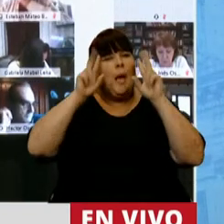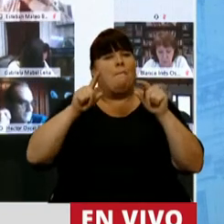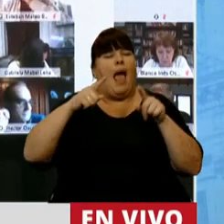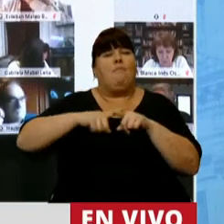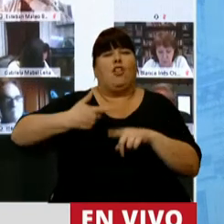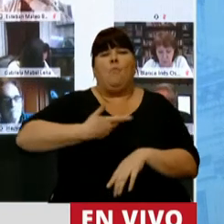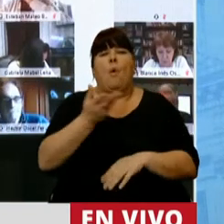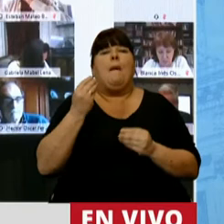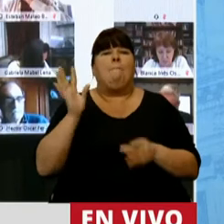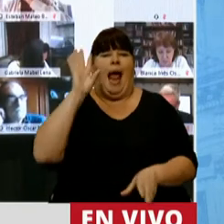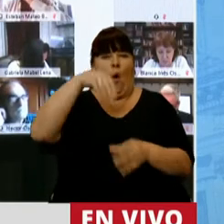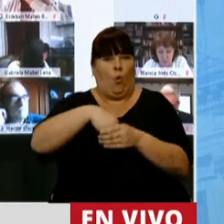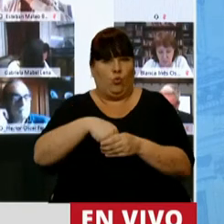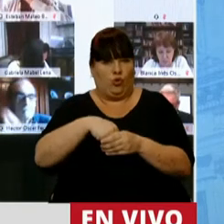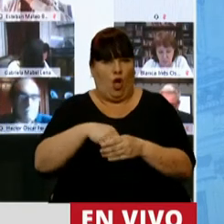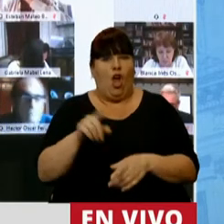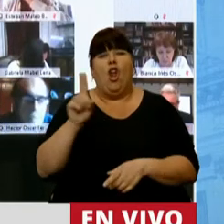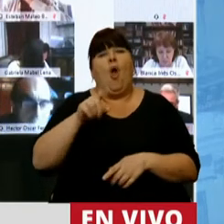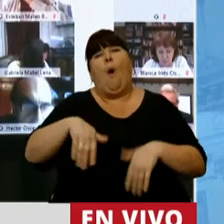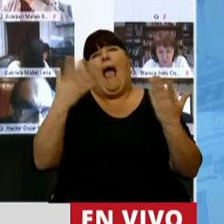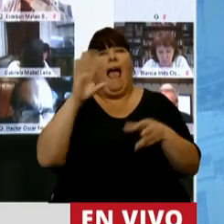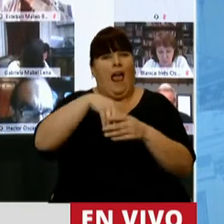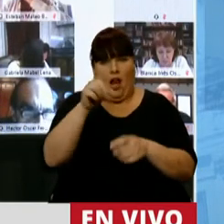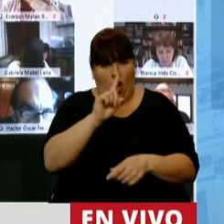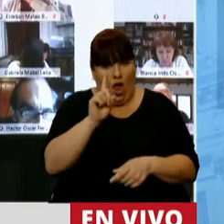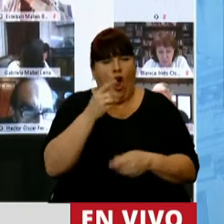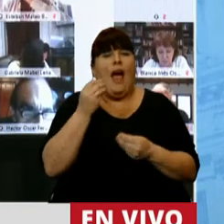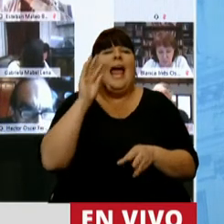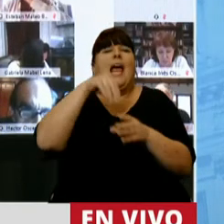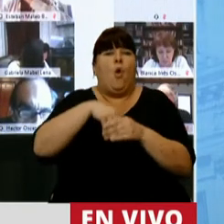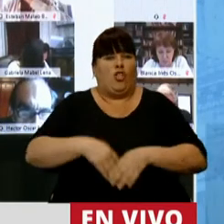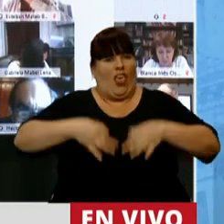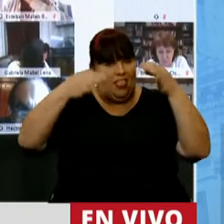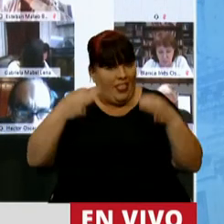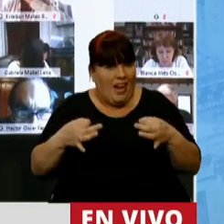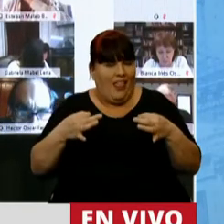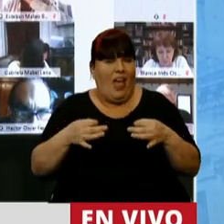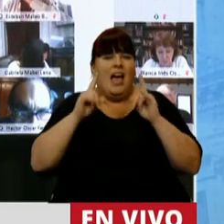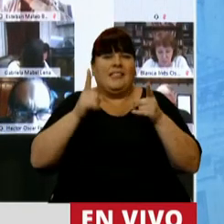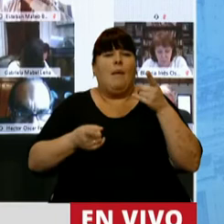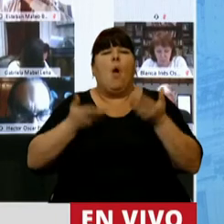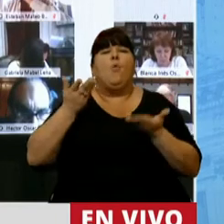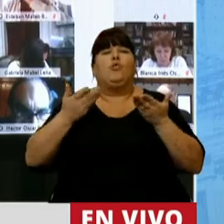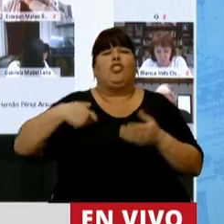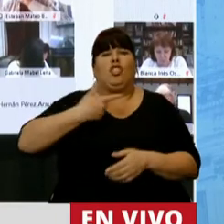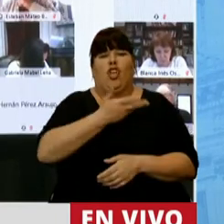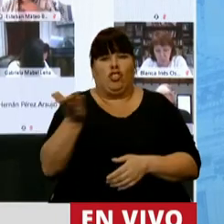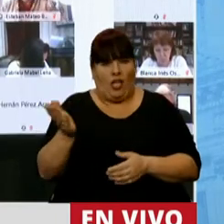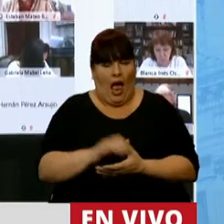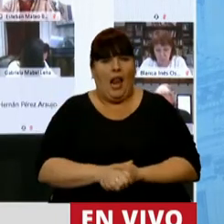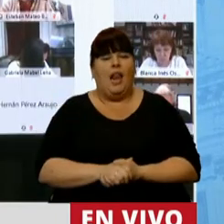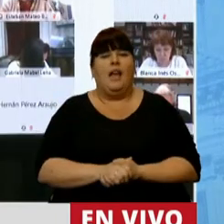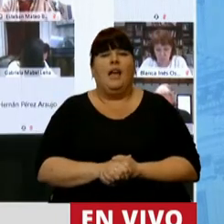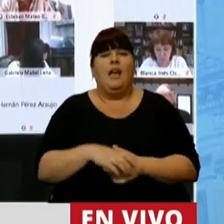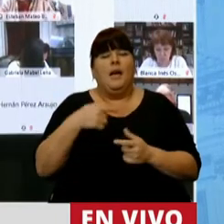públicas destinadas a la inclusión, pero no cualquier inclusión, sino inclusión con dignidad y con justicia social. Y